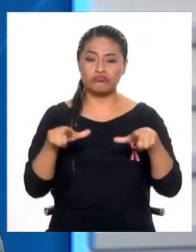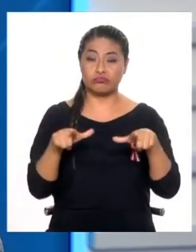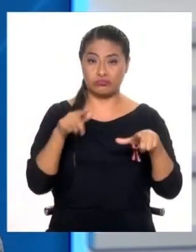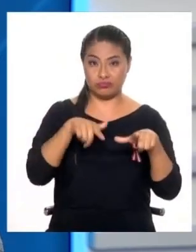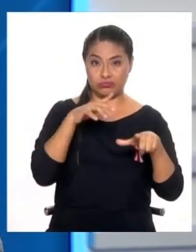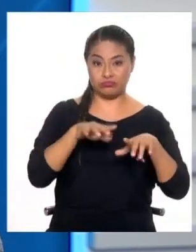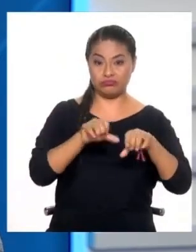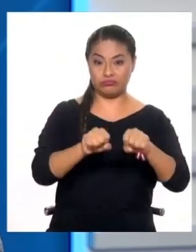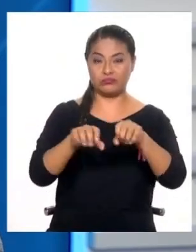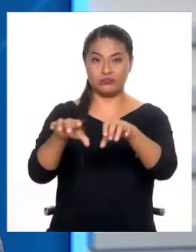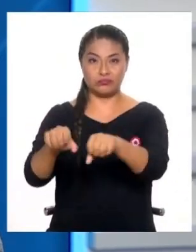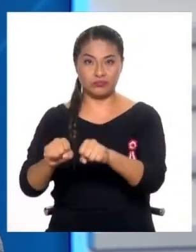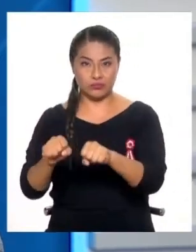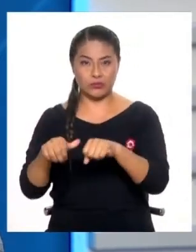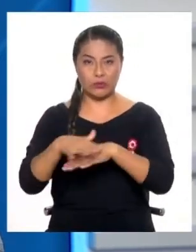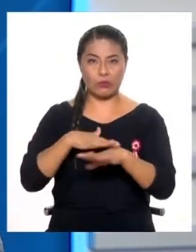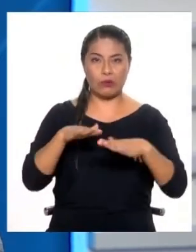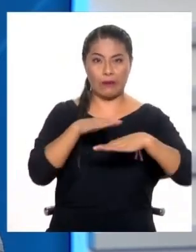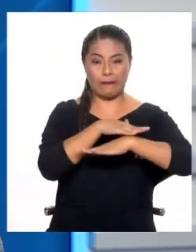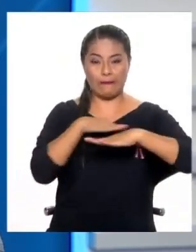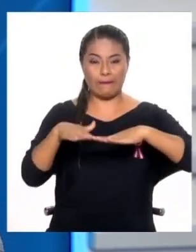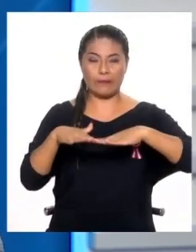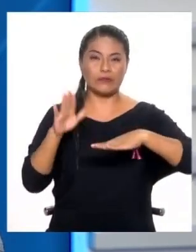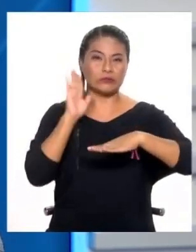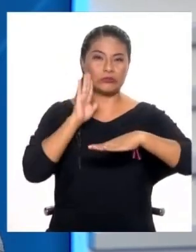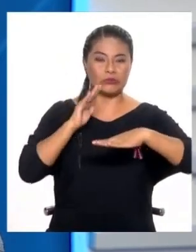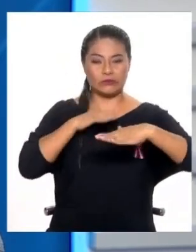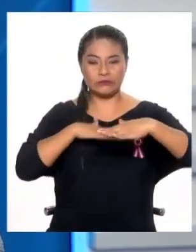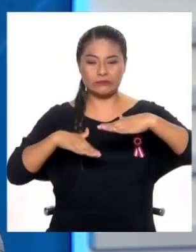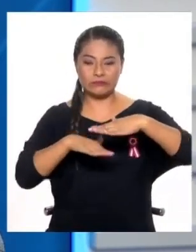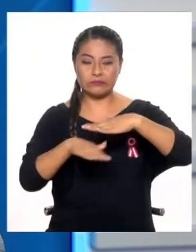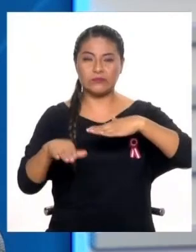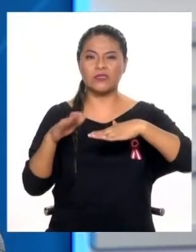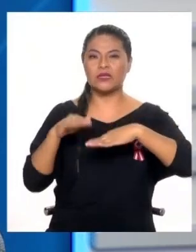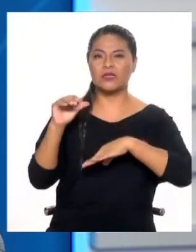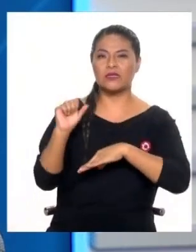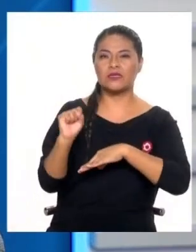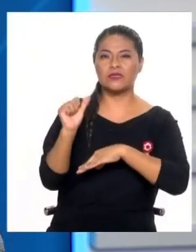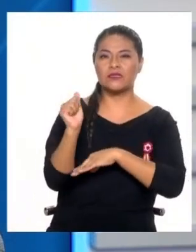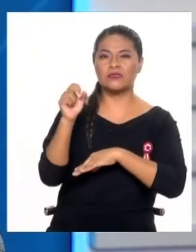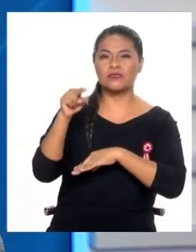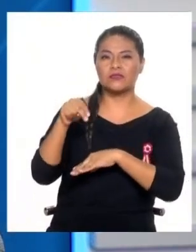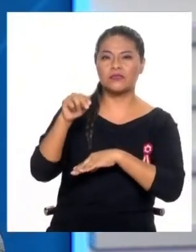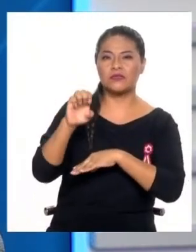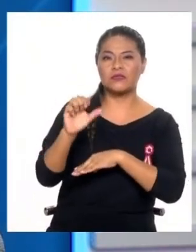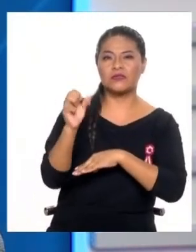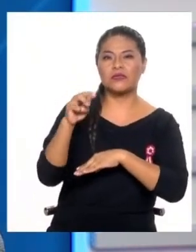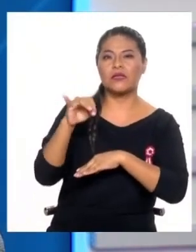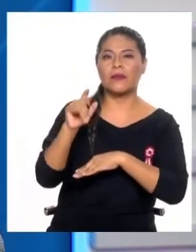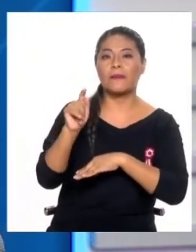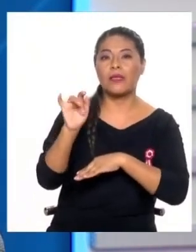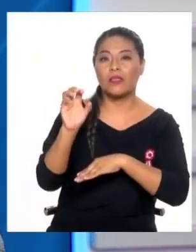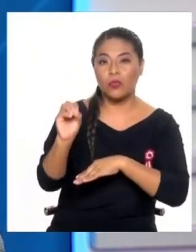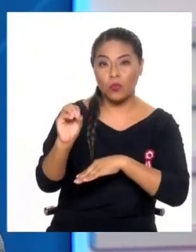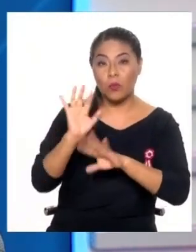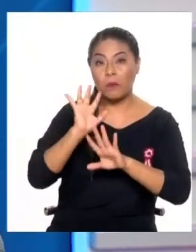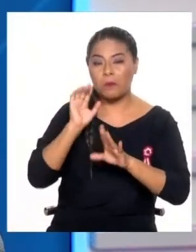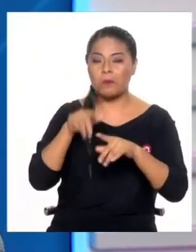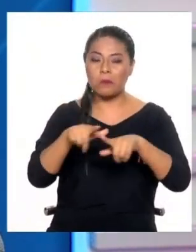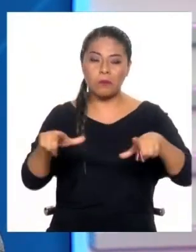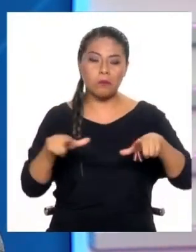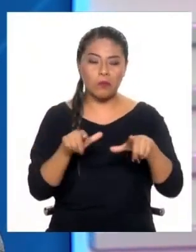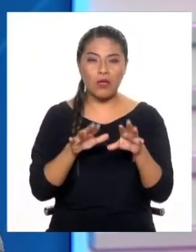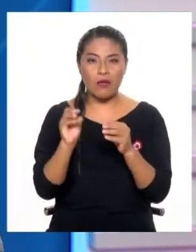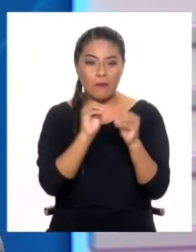eventualmente pueden estar mal saneados, vamos ahora a explicar qué significa el saneamiento de un terreno, y de pronto lo consigue a un precio muy